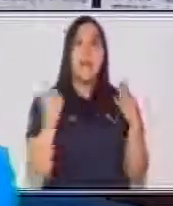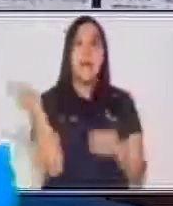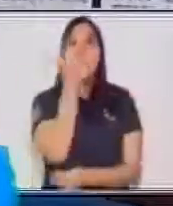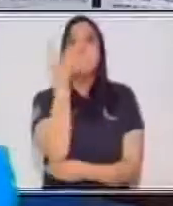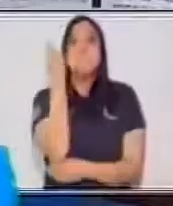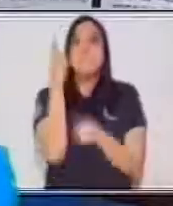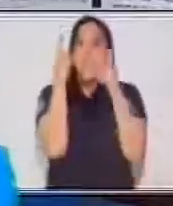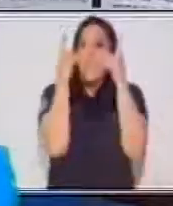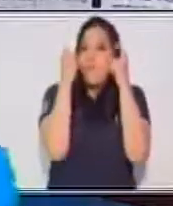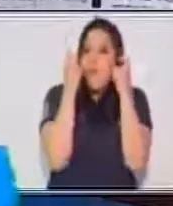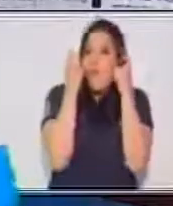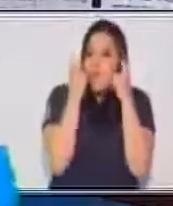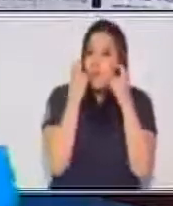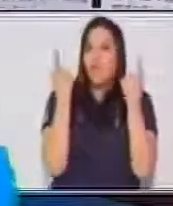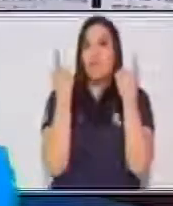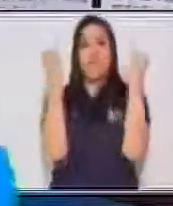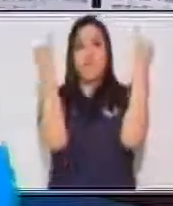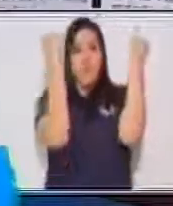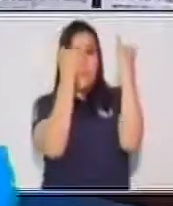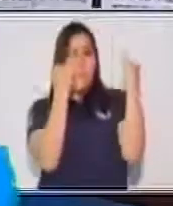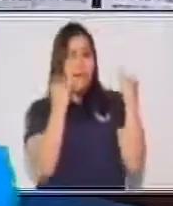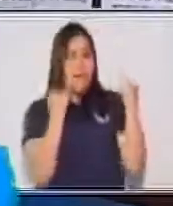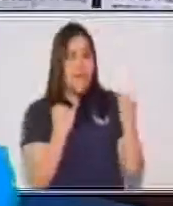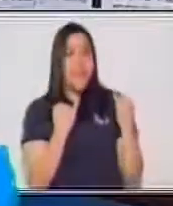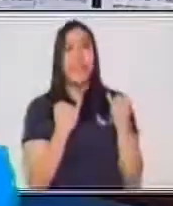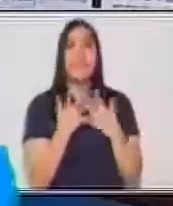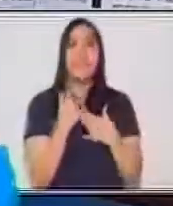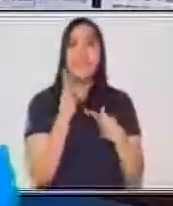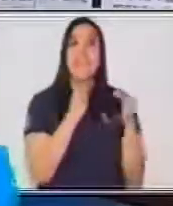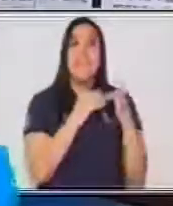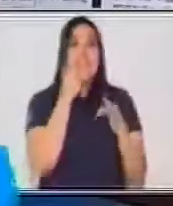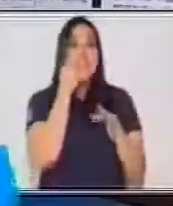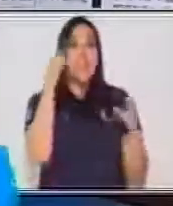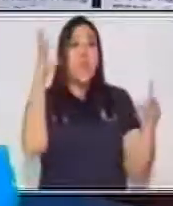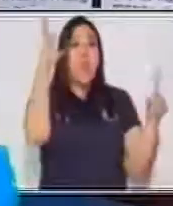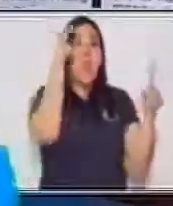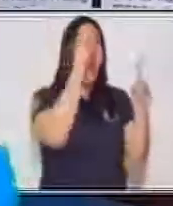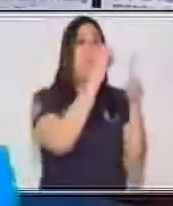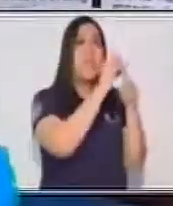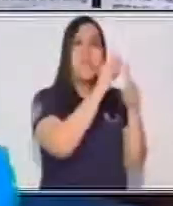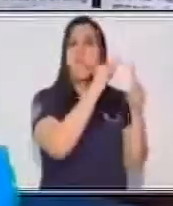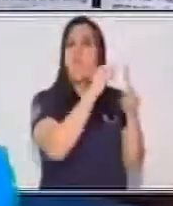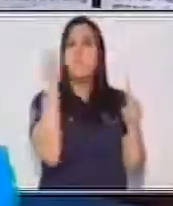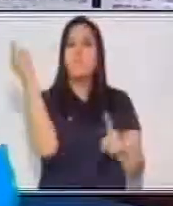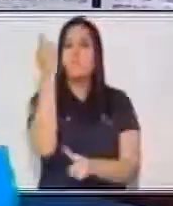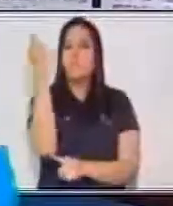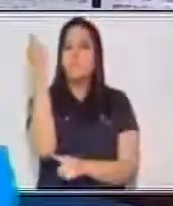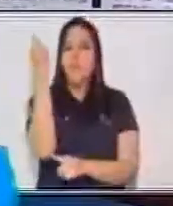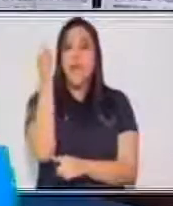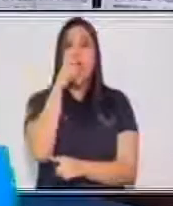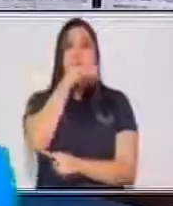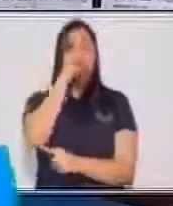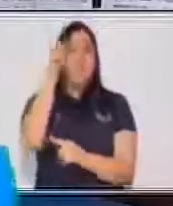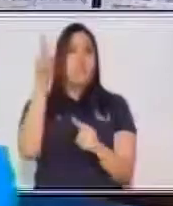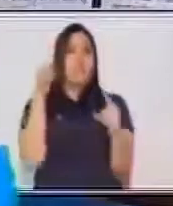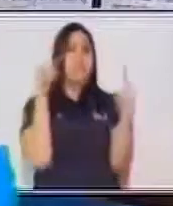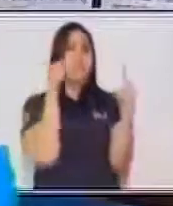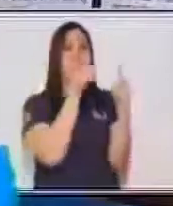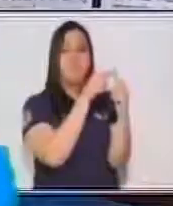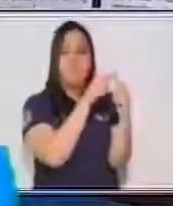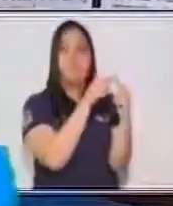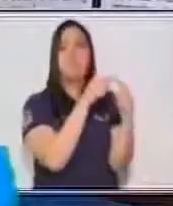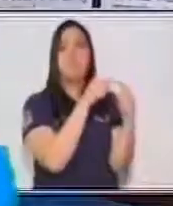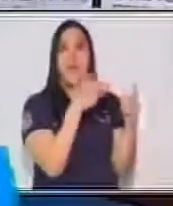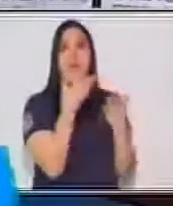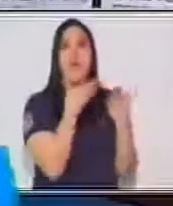imágenes, y en sí, su objetivo principal es centrarse en la promoción de algún servicio